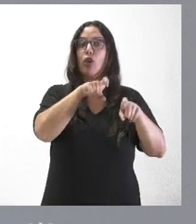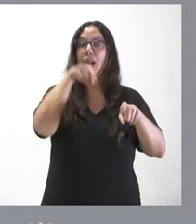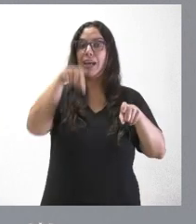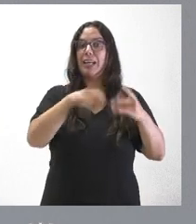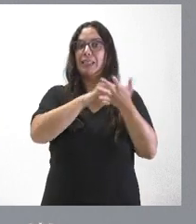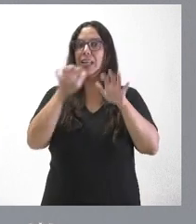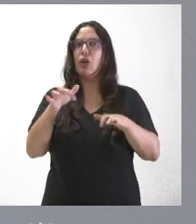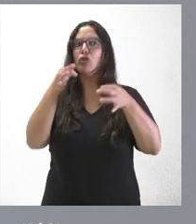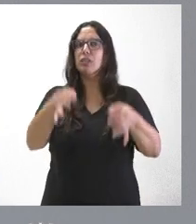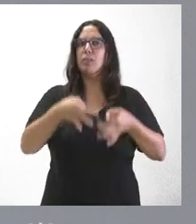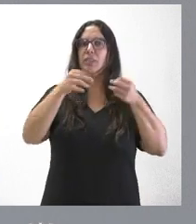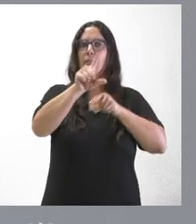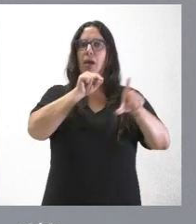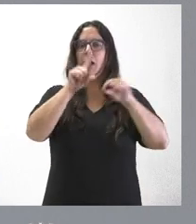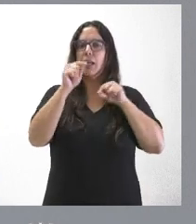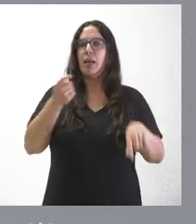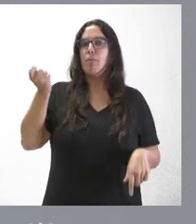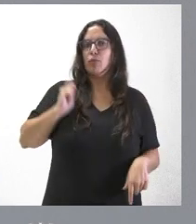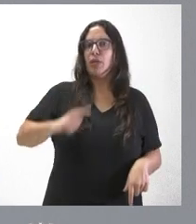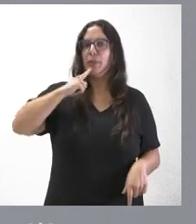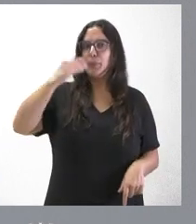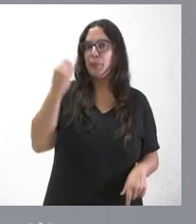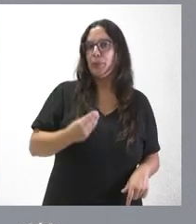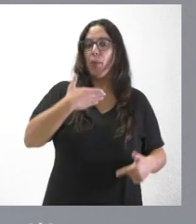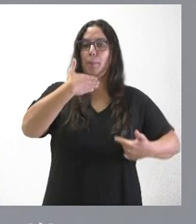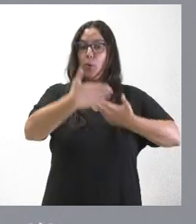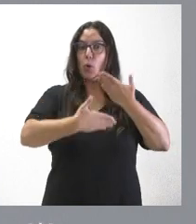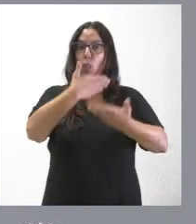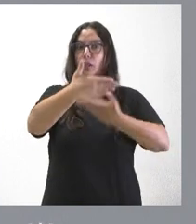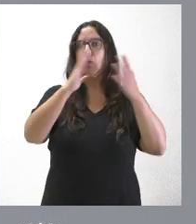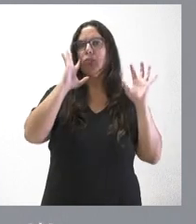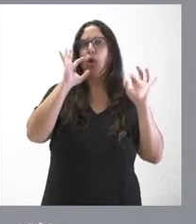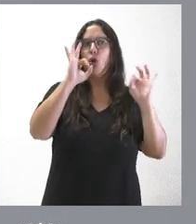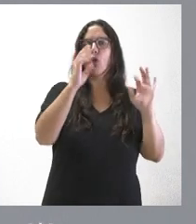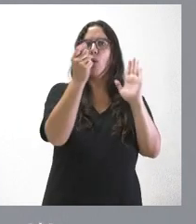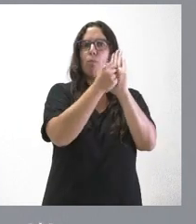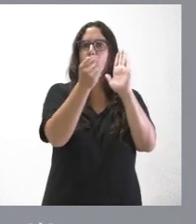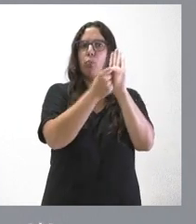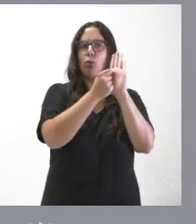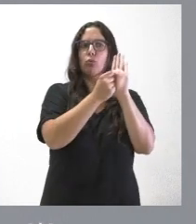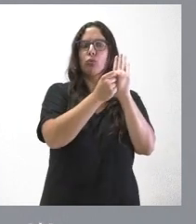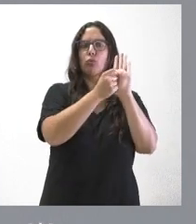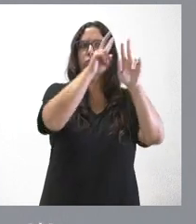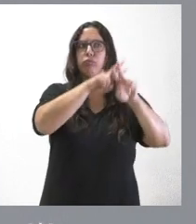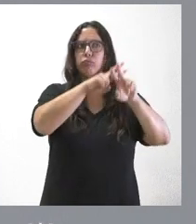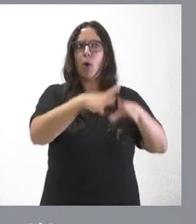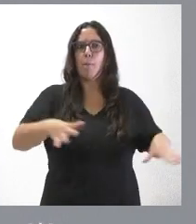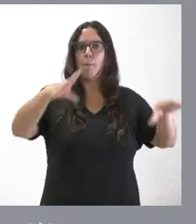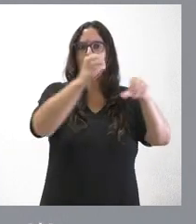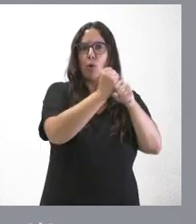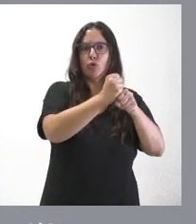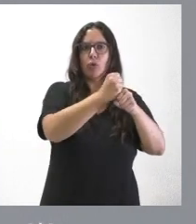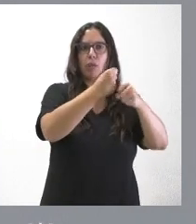León elige buenos profesionales. Es un proceso selectivo que, lógicamente, reconoce esa puntuación en esas bolsas. Y